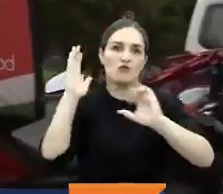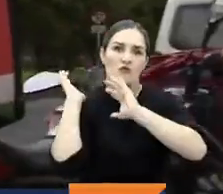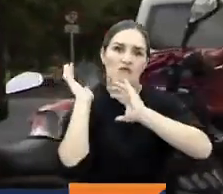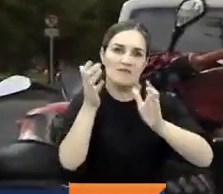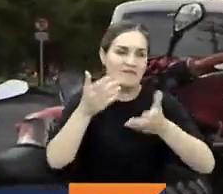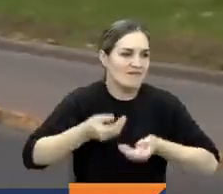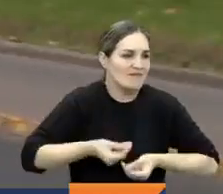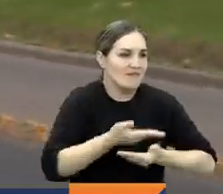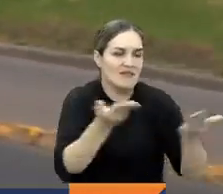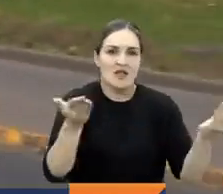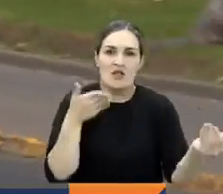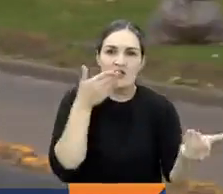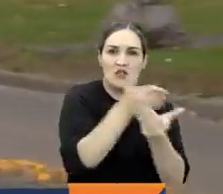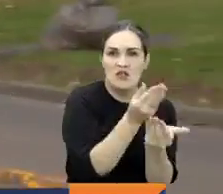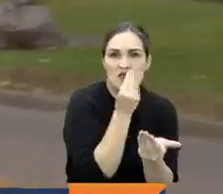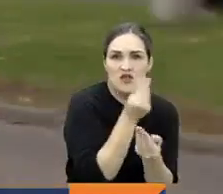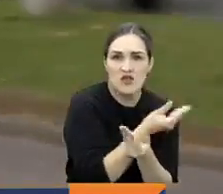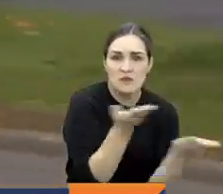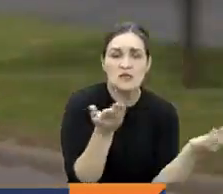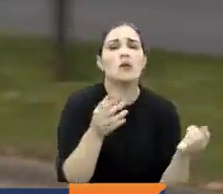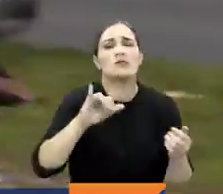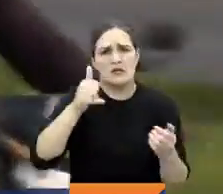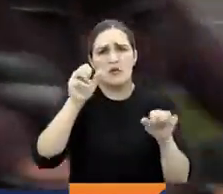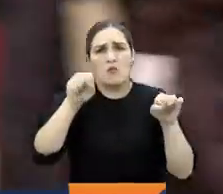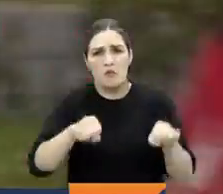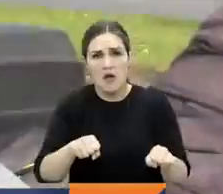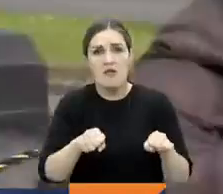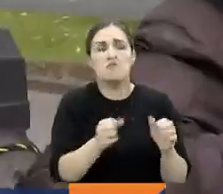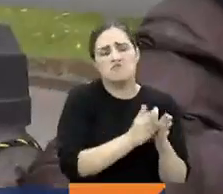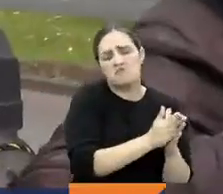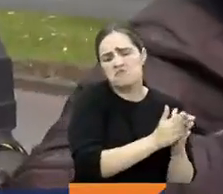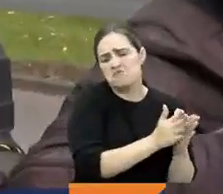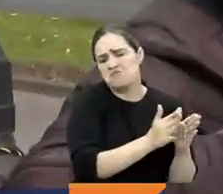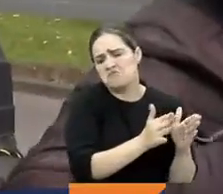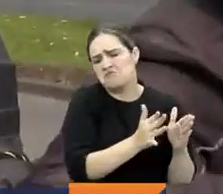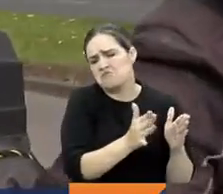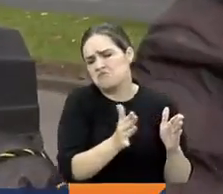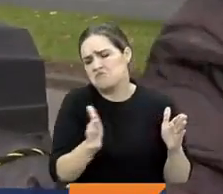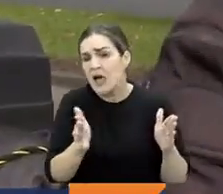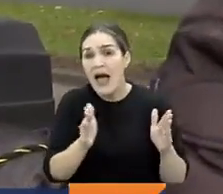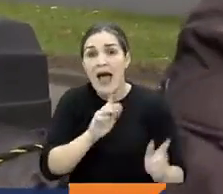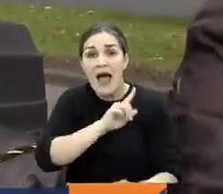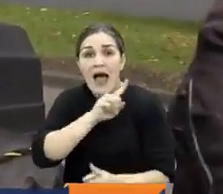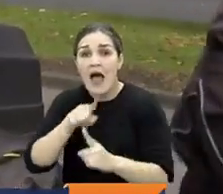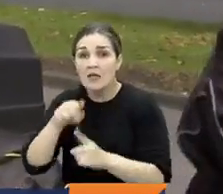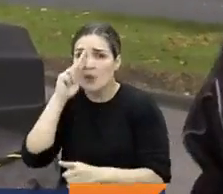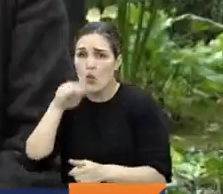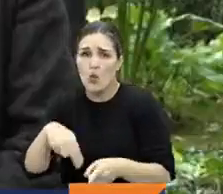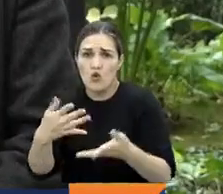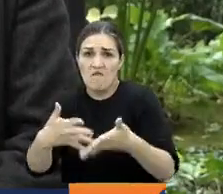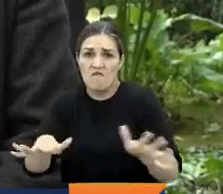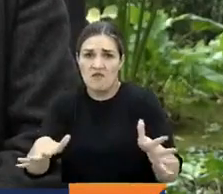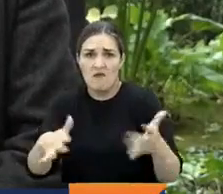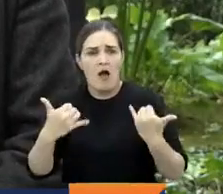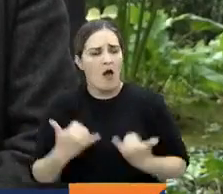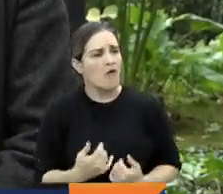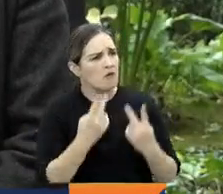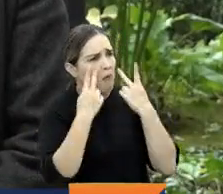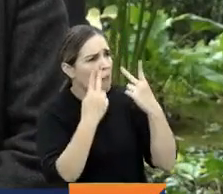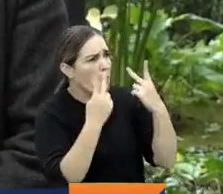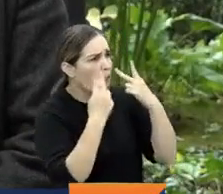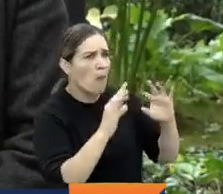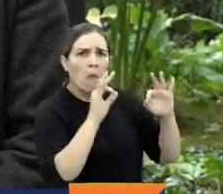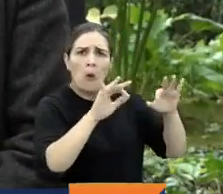el distrito, mientras ha estado vigente esa medida, los homicidios y hurtos en motocicleta han disminuido. Una reducción